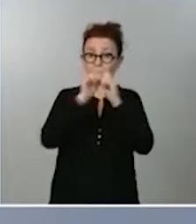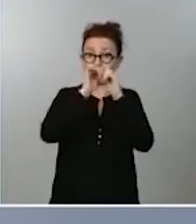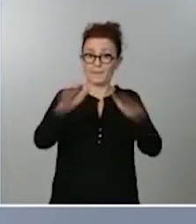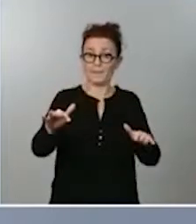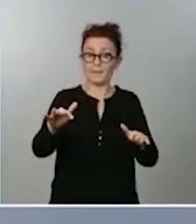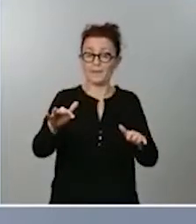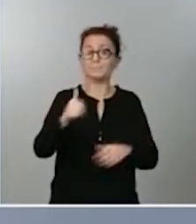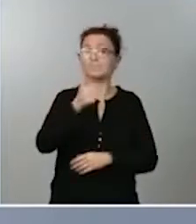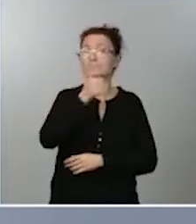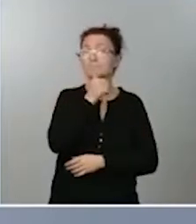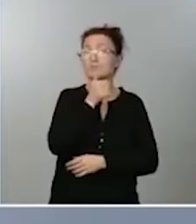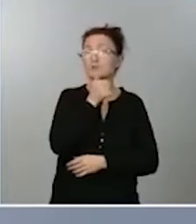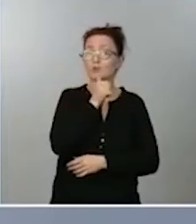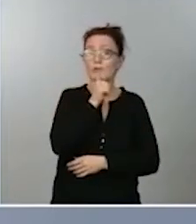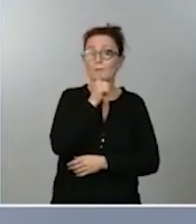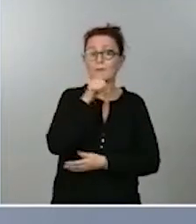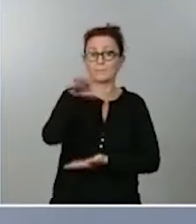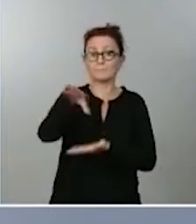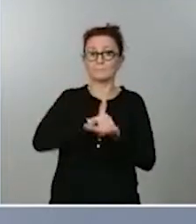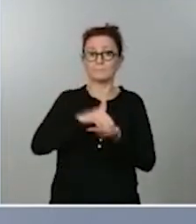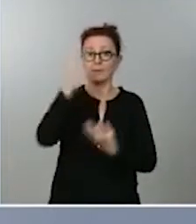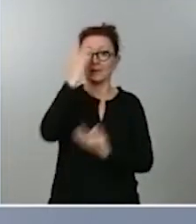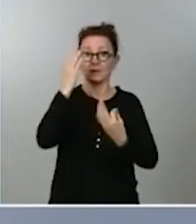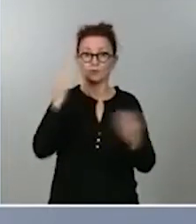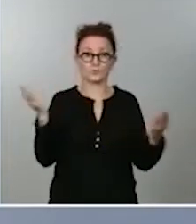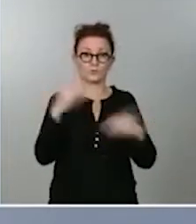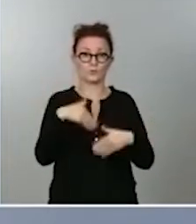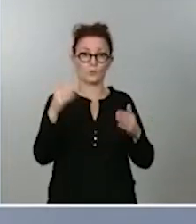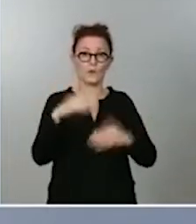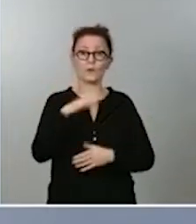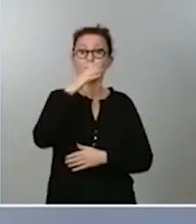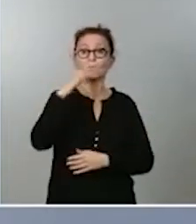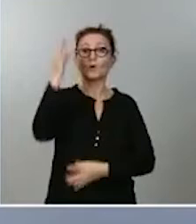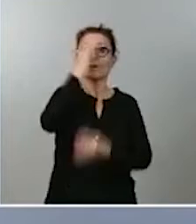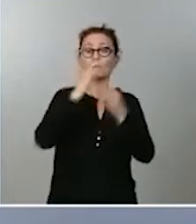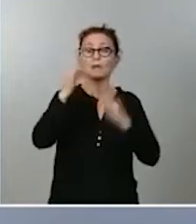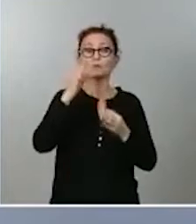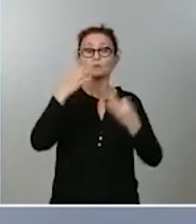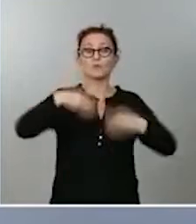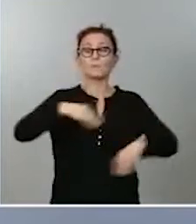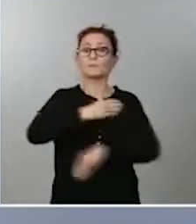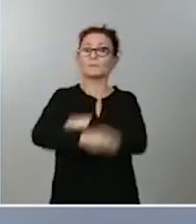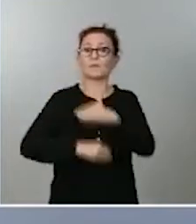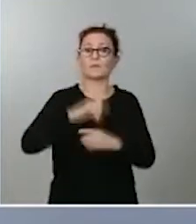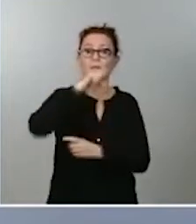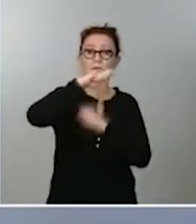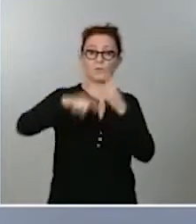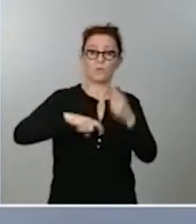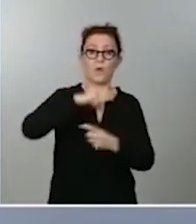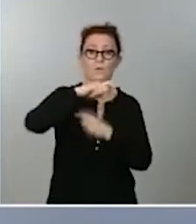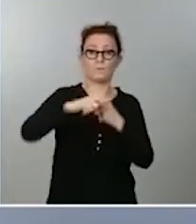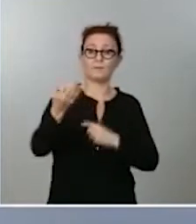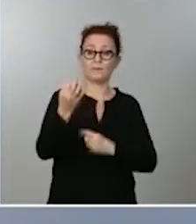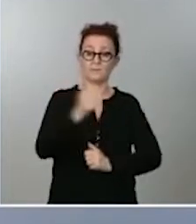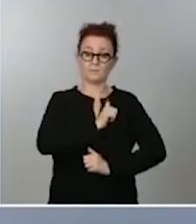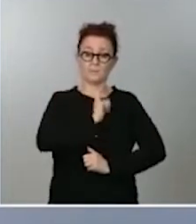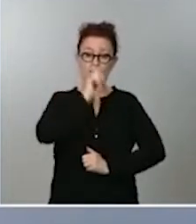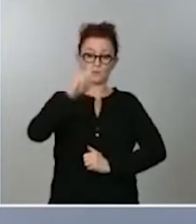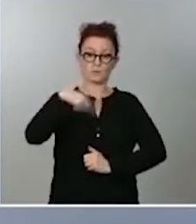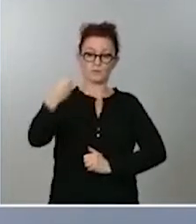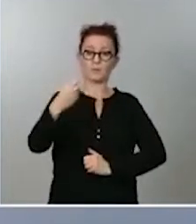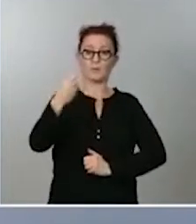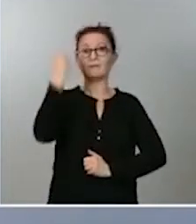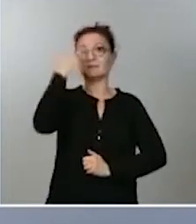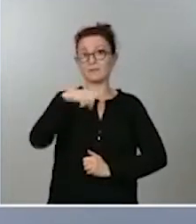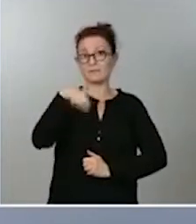carecemos de esa información porque es una información que se suele verter anualmente y tendremos que esperar al año que viene para conocer los datos con